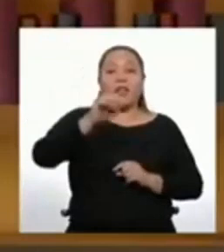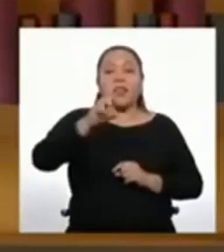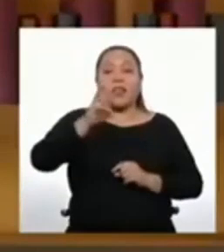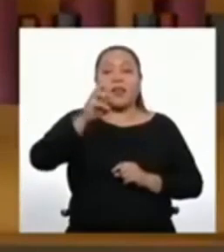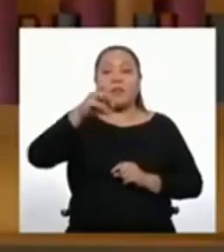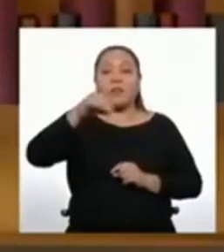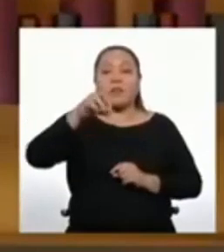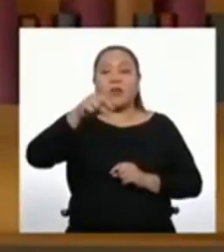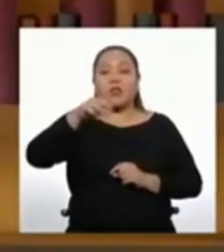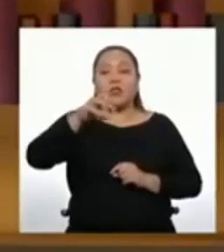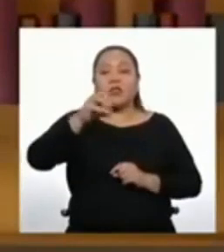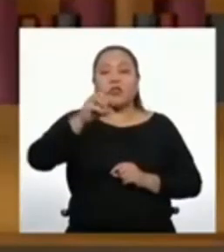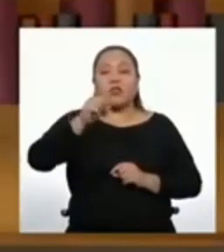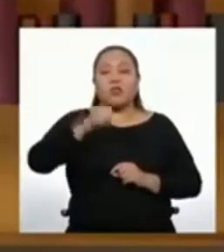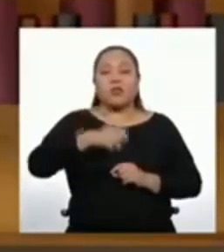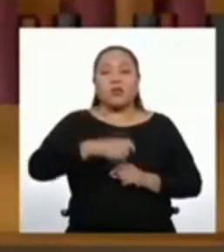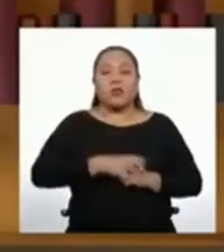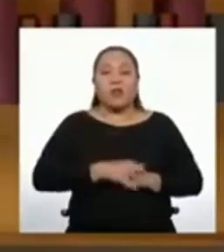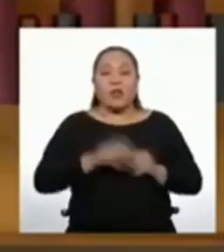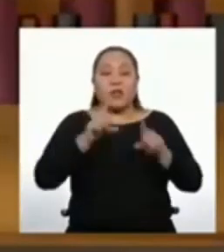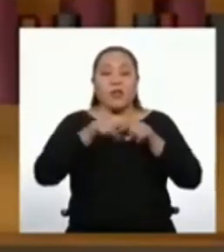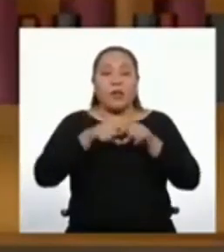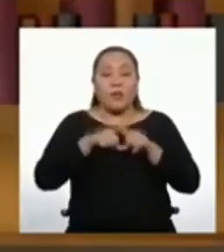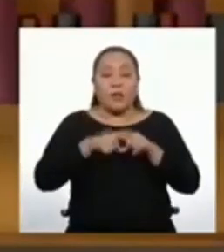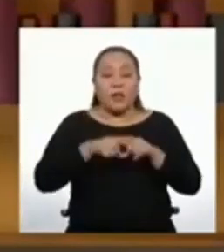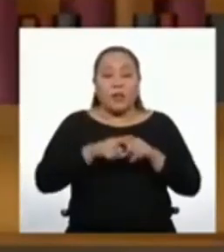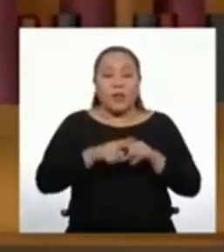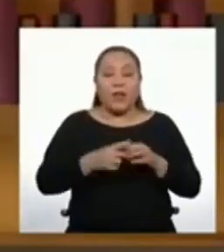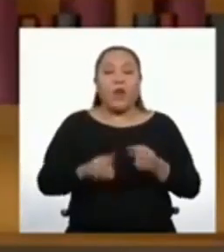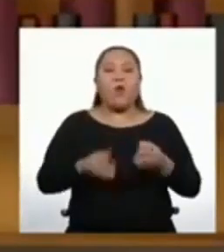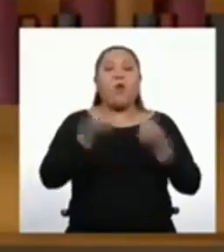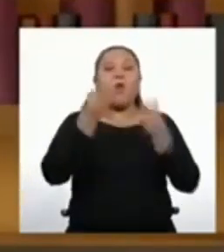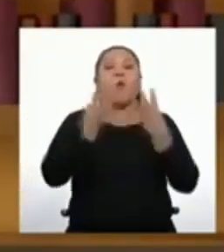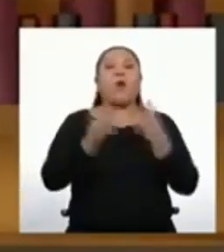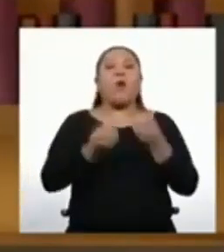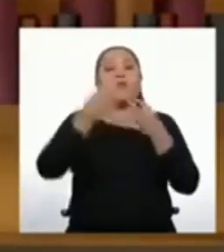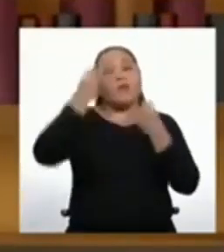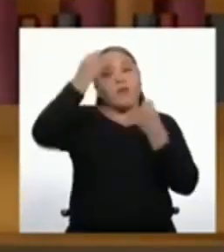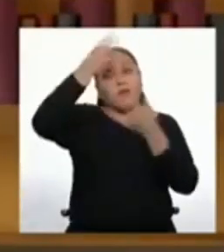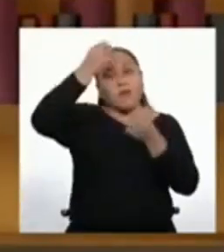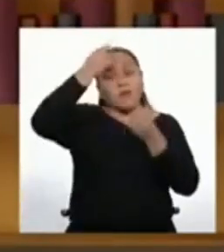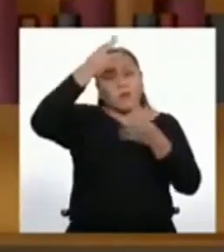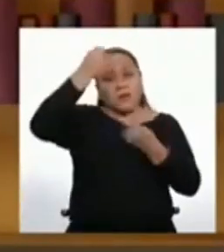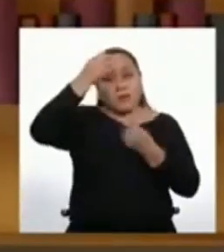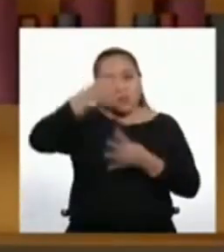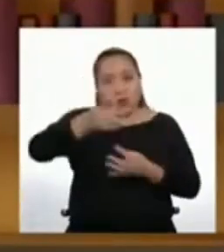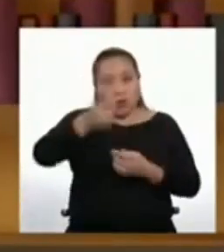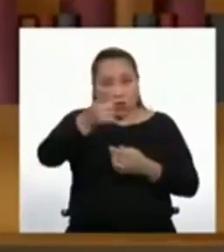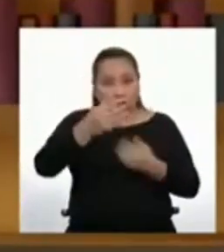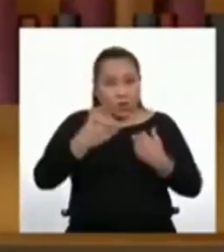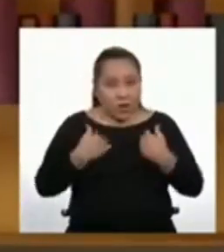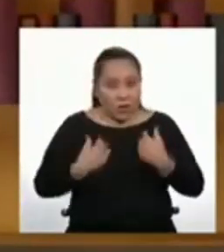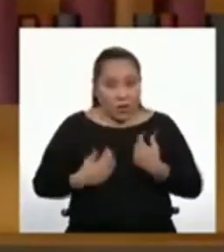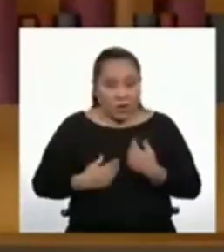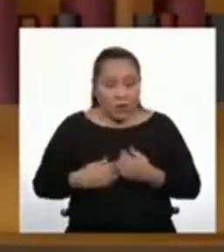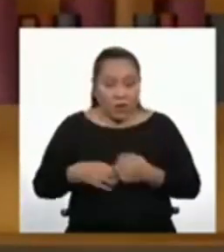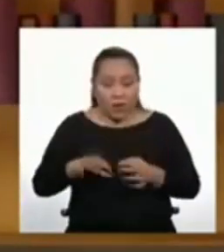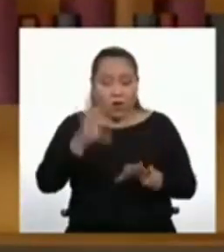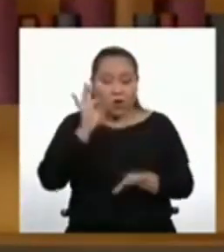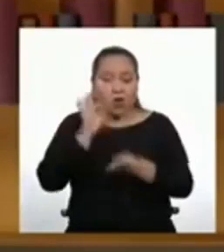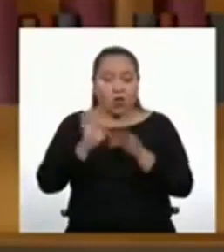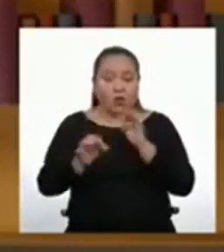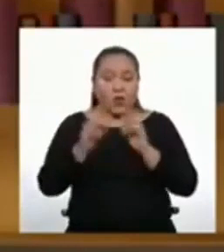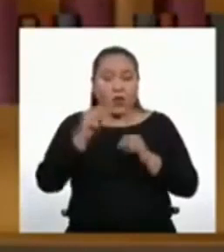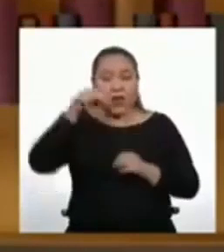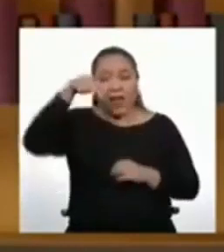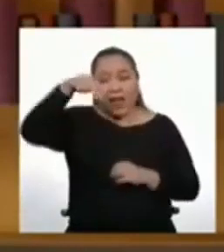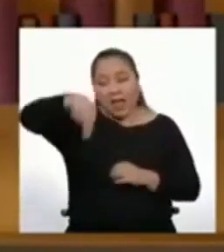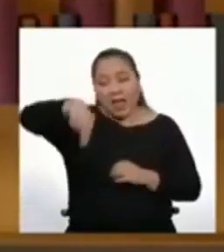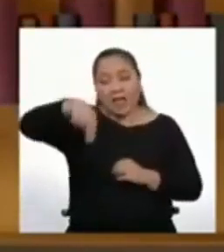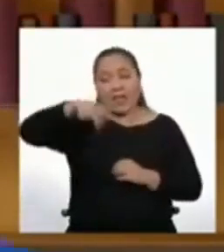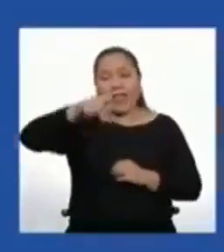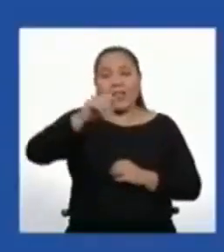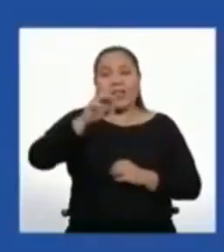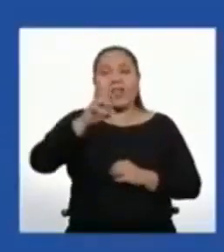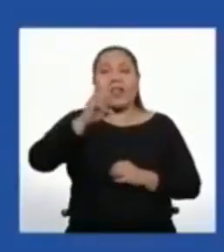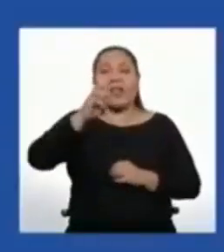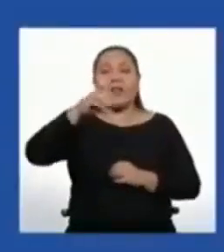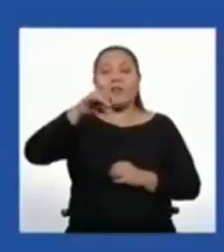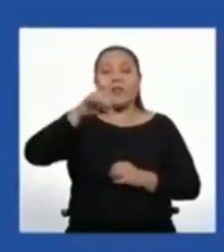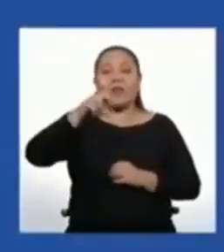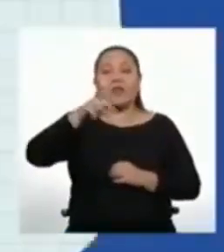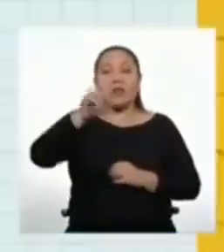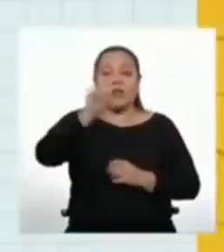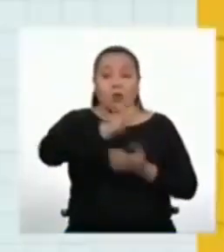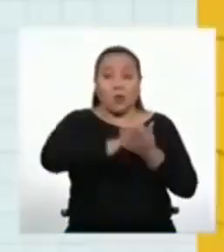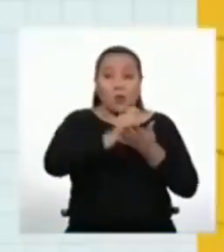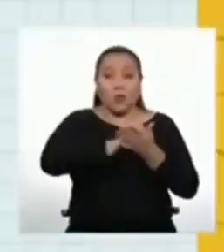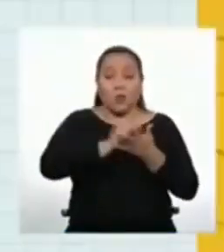una dependerá de los datos que se tengan para hallar la suma de los n términos de una progresión aritmética. Toma nota de ellas.